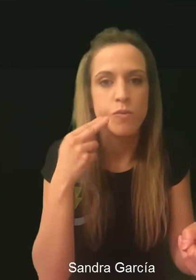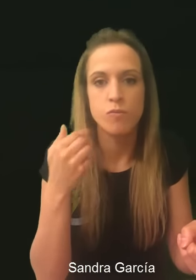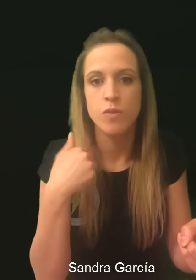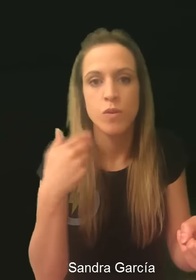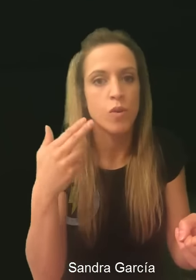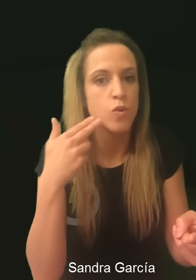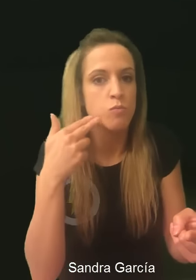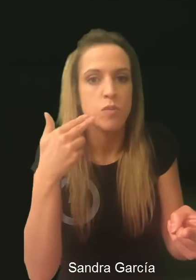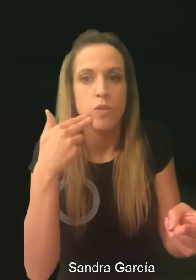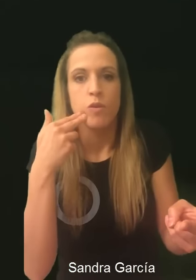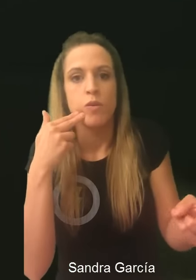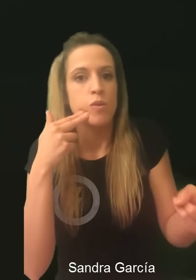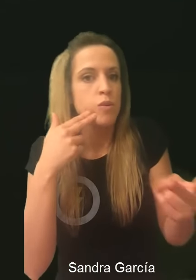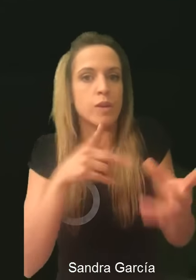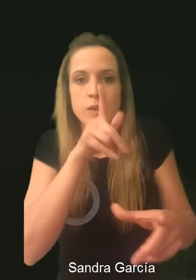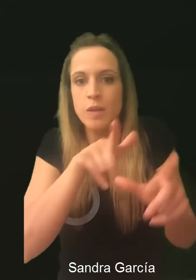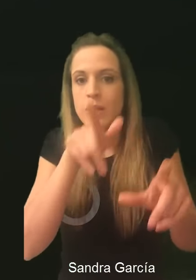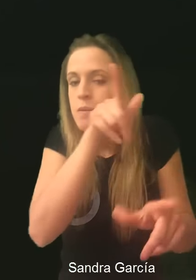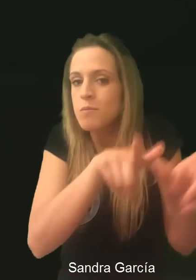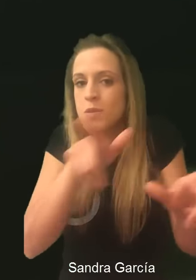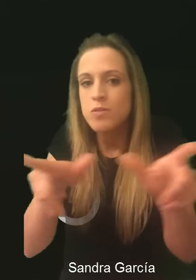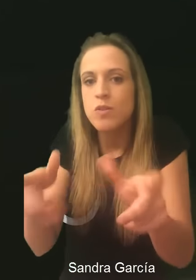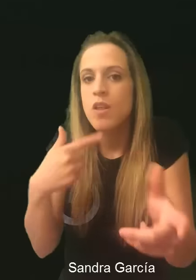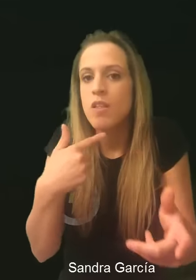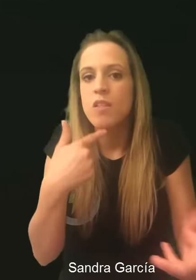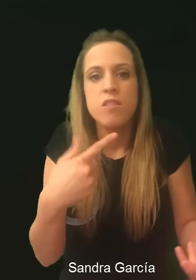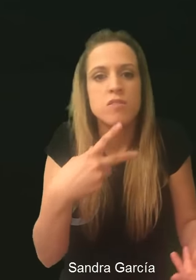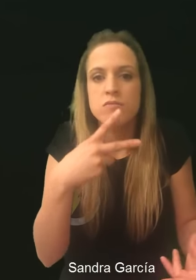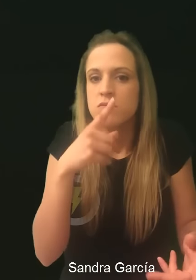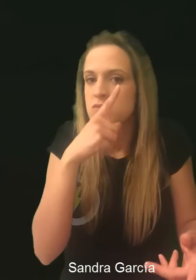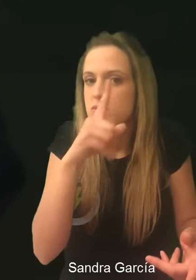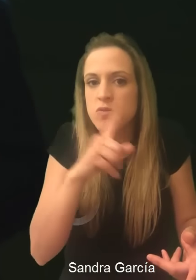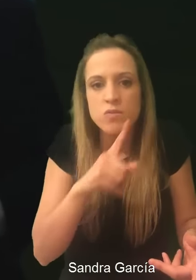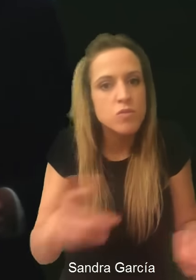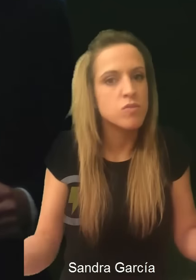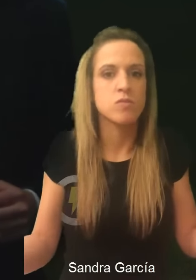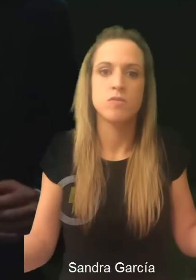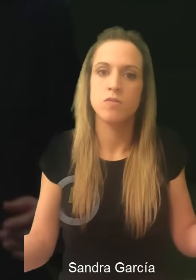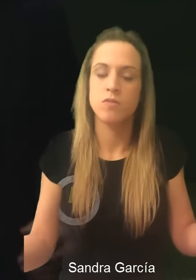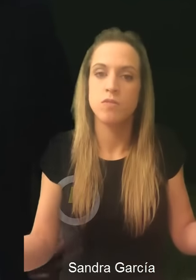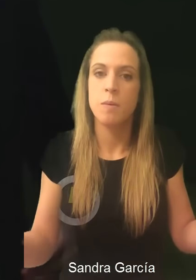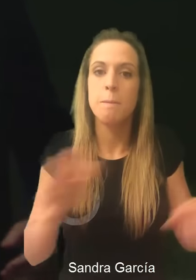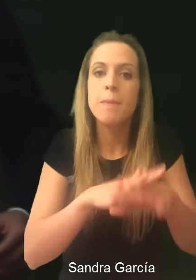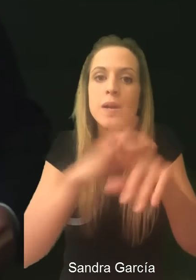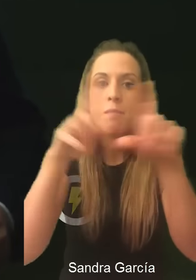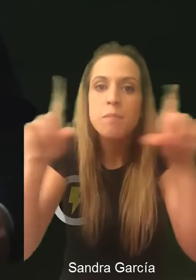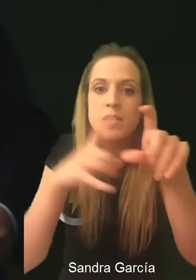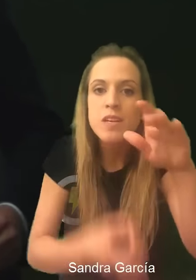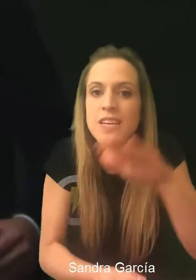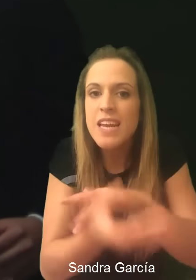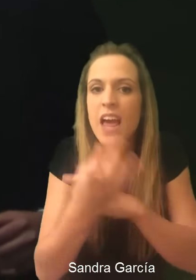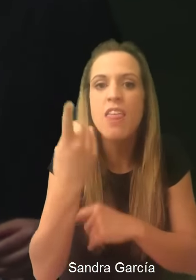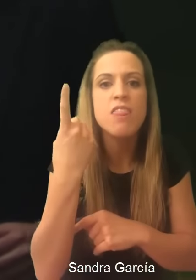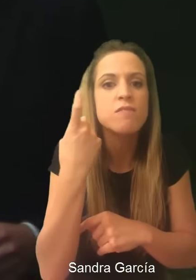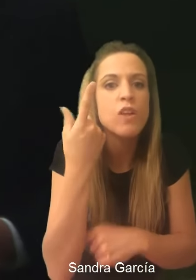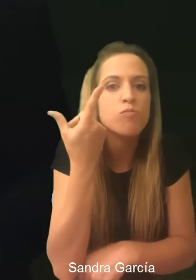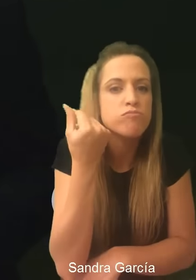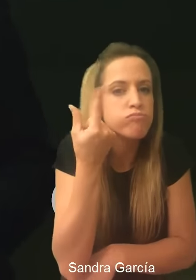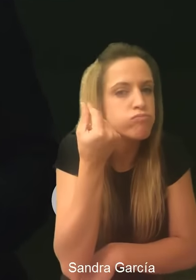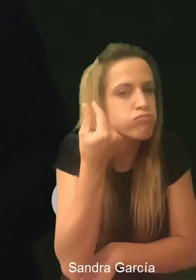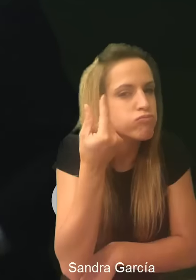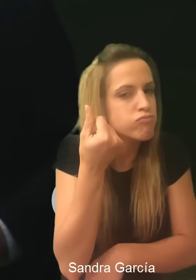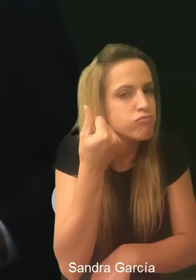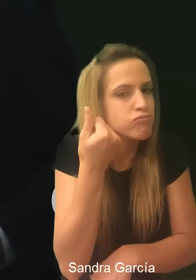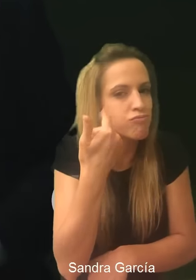y ese bloqueo, ese murmullo que hay entre la gente diciendo, no, es que para crear un negocio,